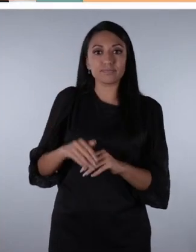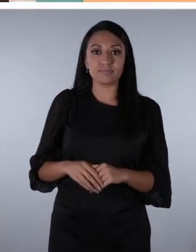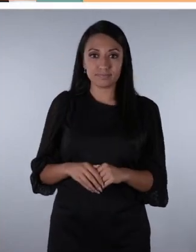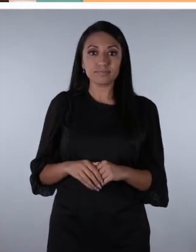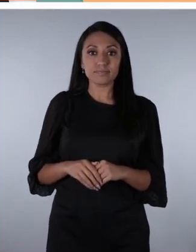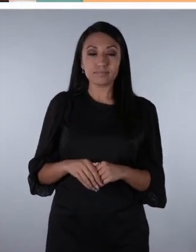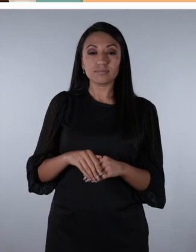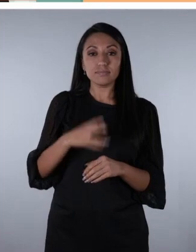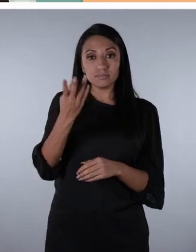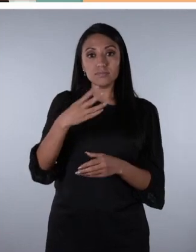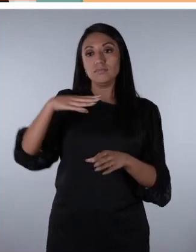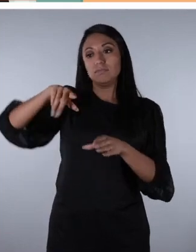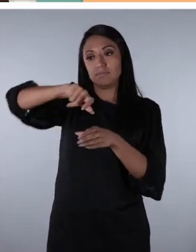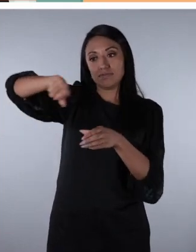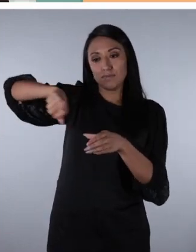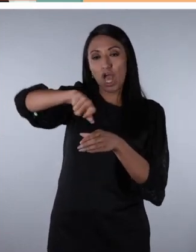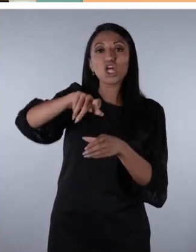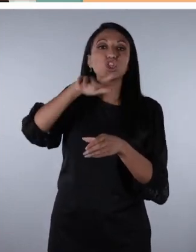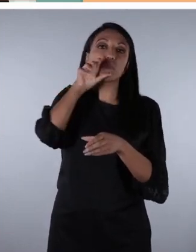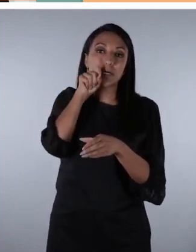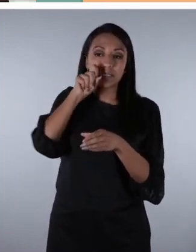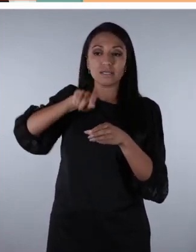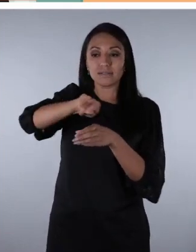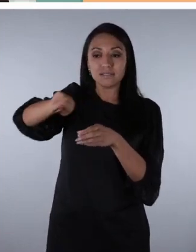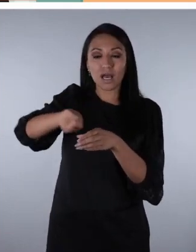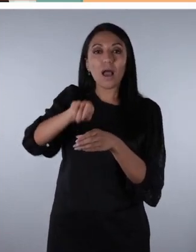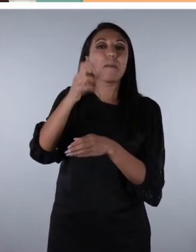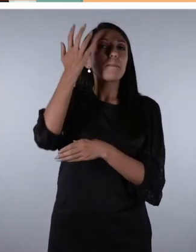La salsa de tomate y la mostaza.